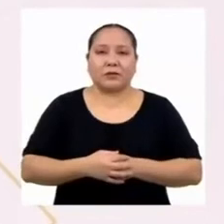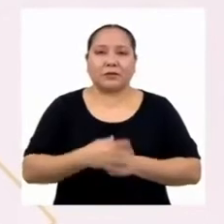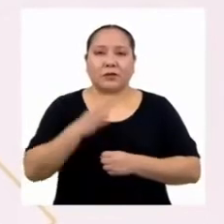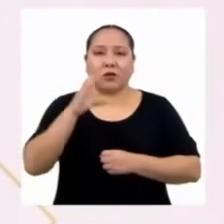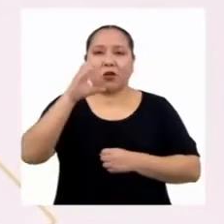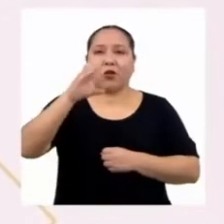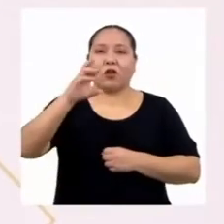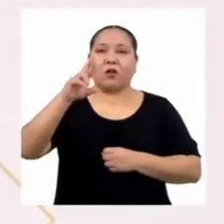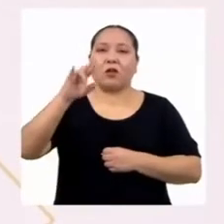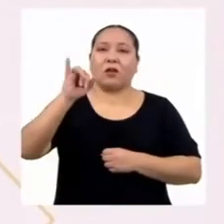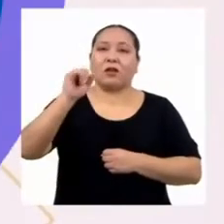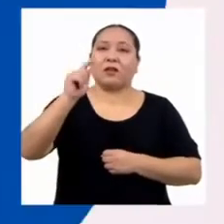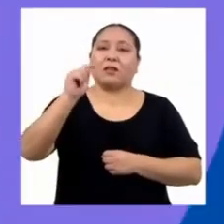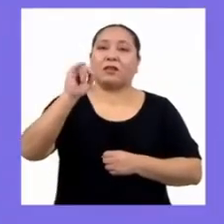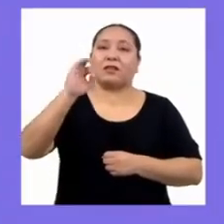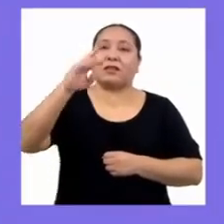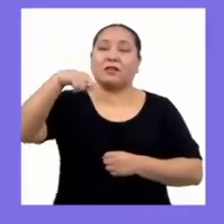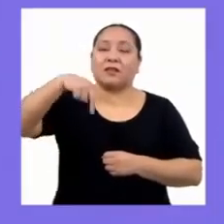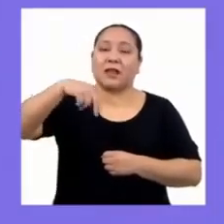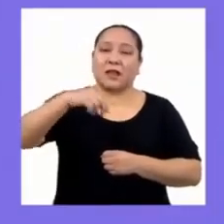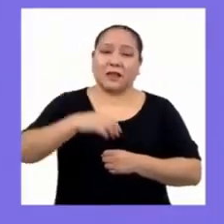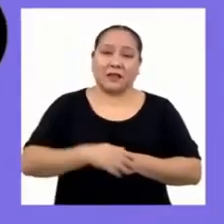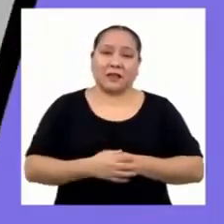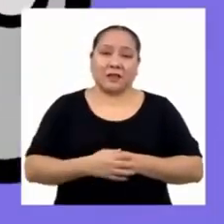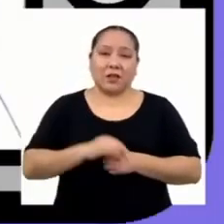Cristian, desde Junín.